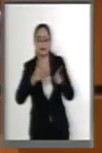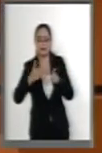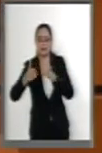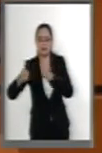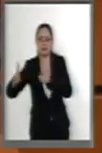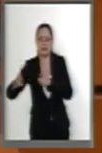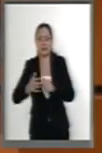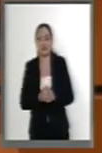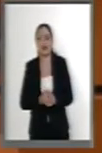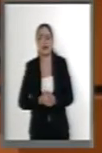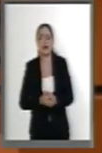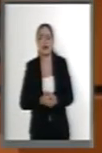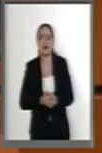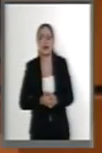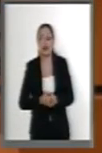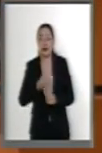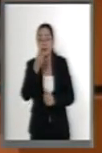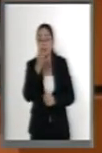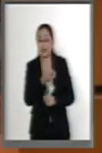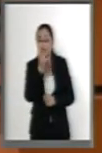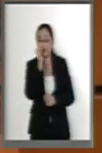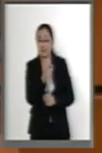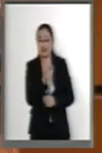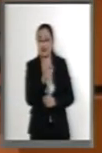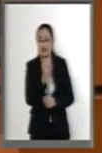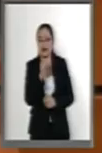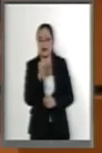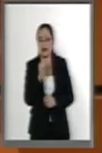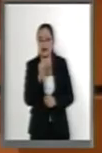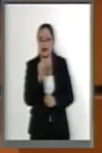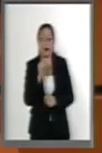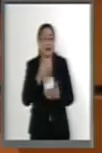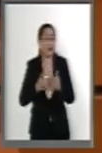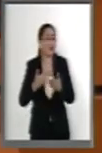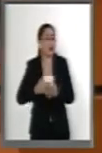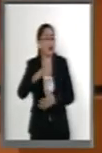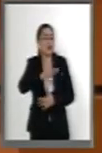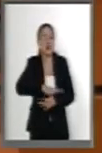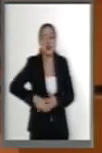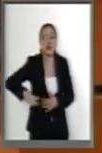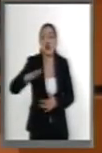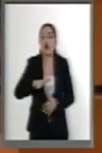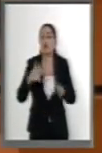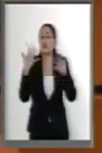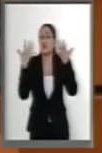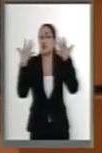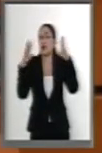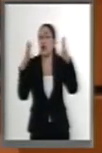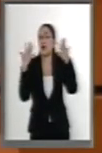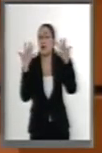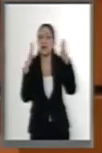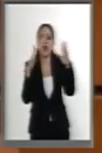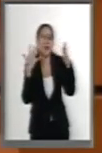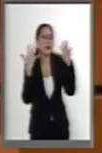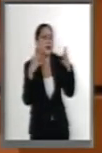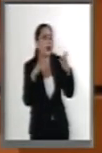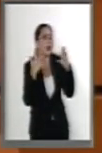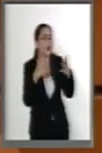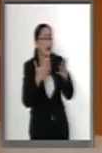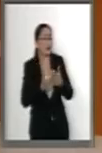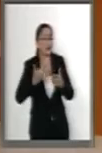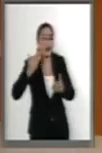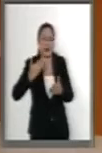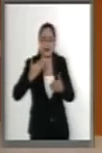No es, y repito, porque aquí todos aplaudieron en lo personal a Cervantes,